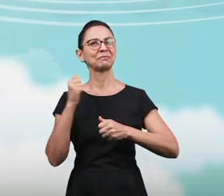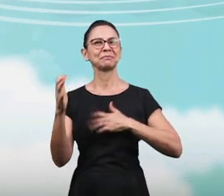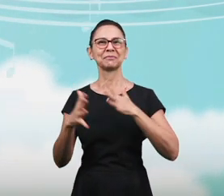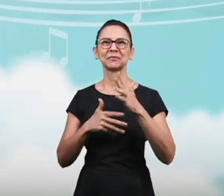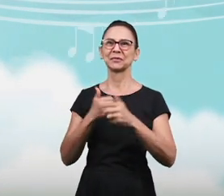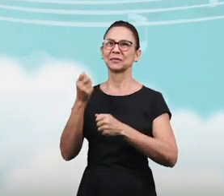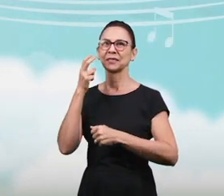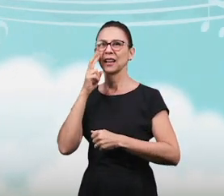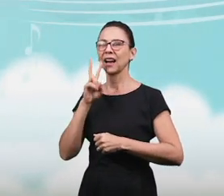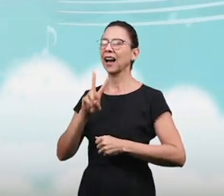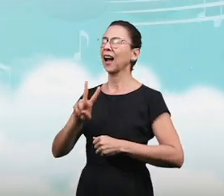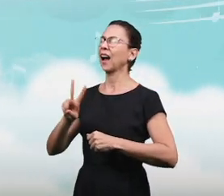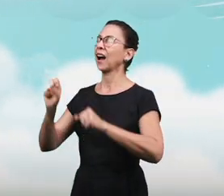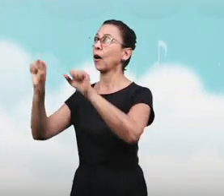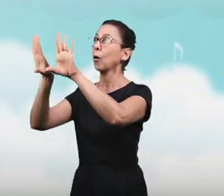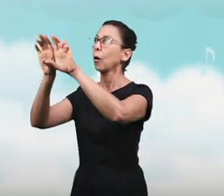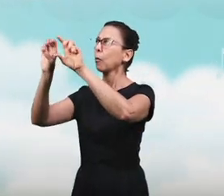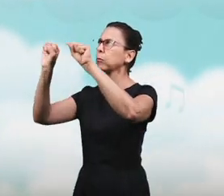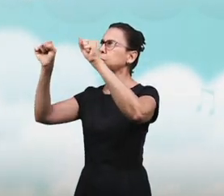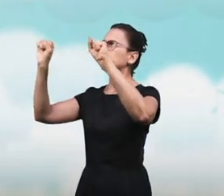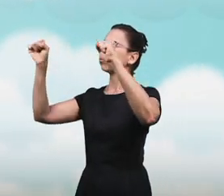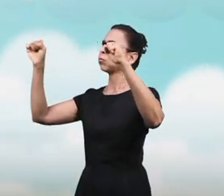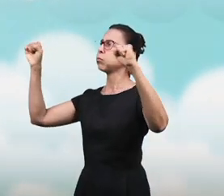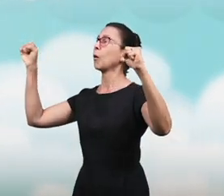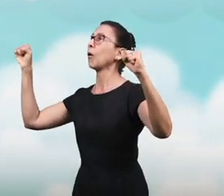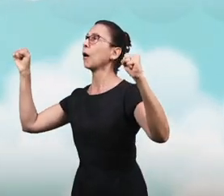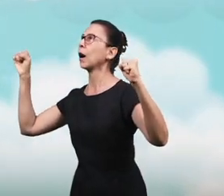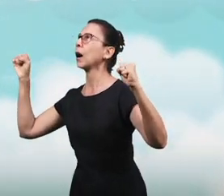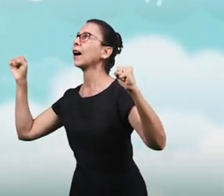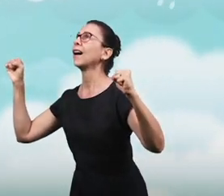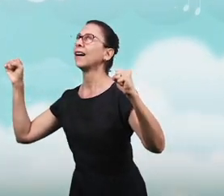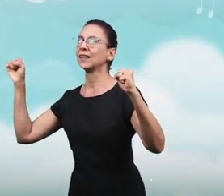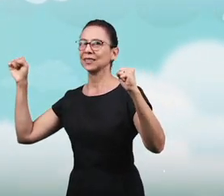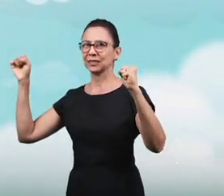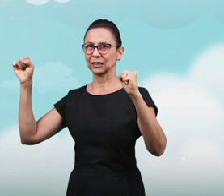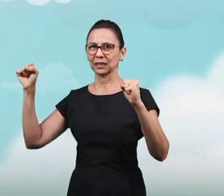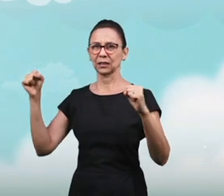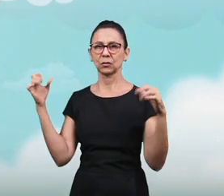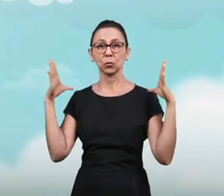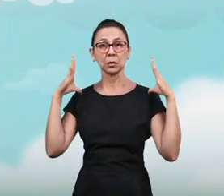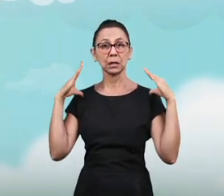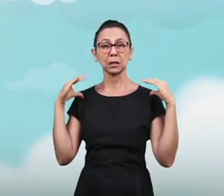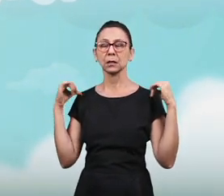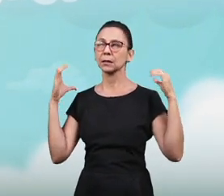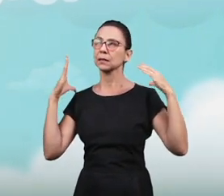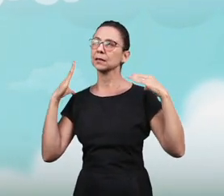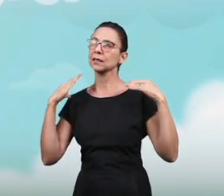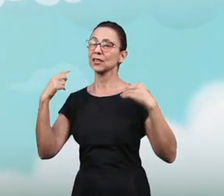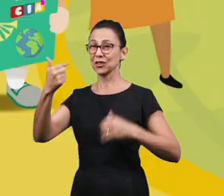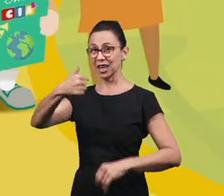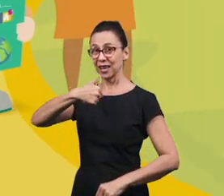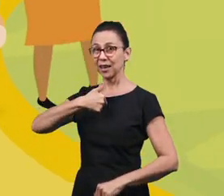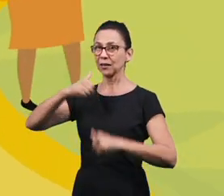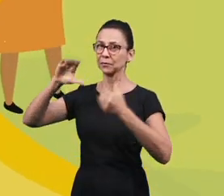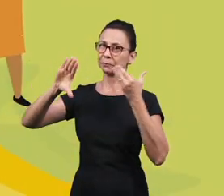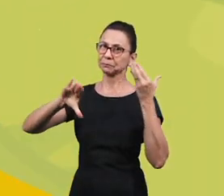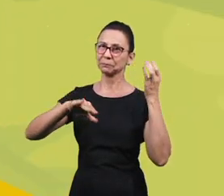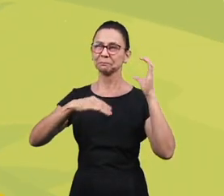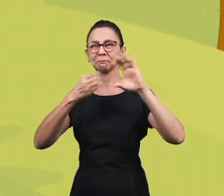Aleluya, veremos el cielo, se abriremos Y con los anjos a